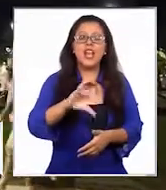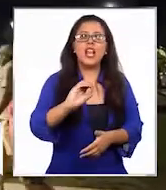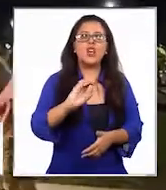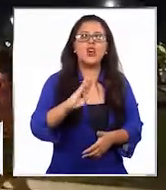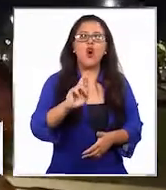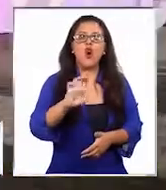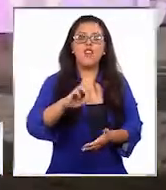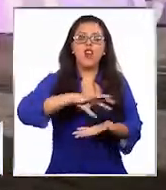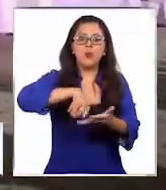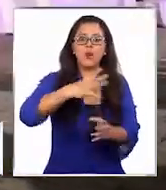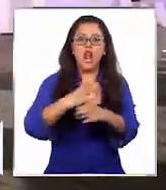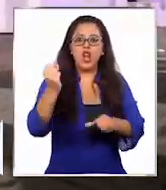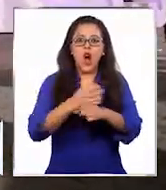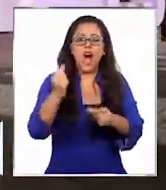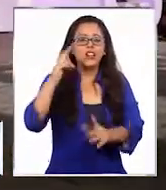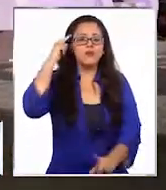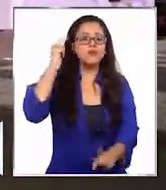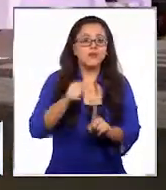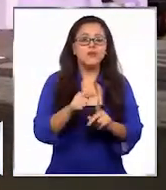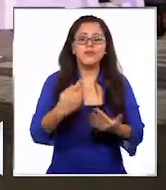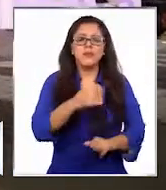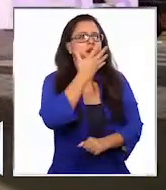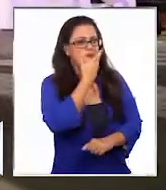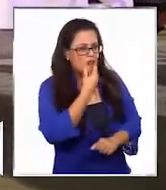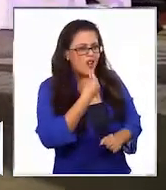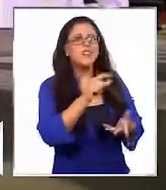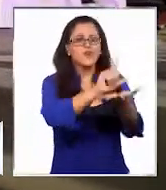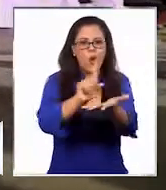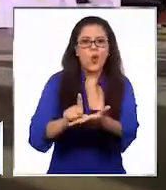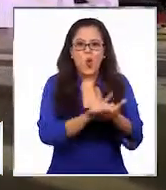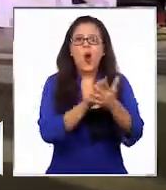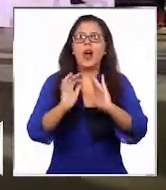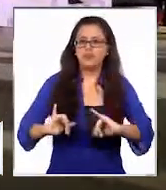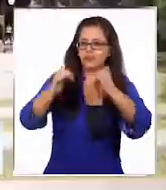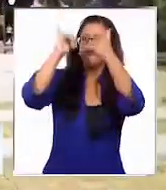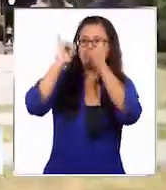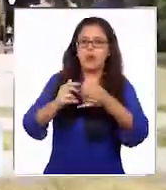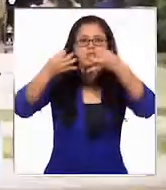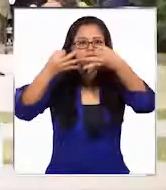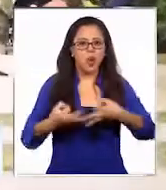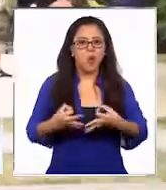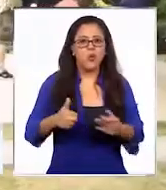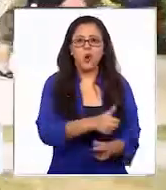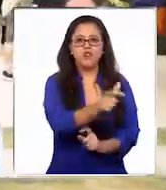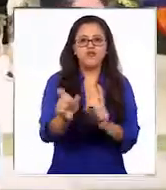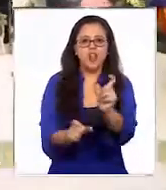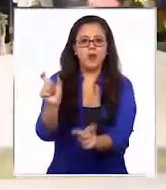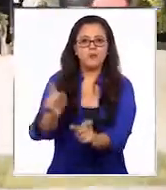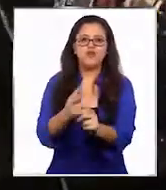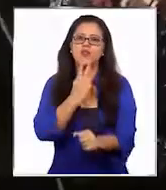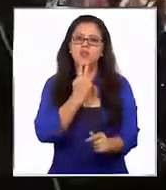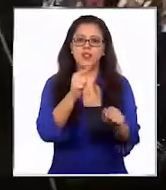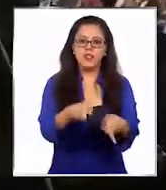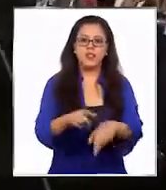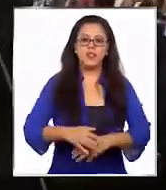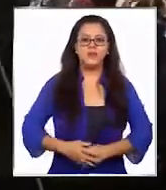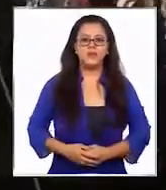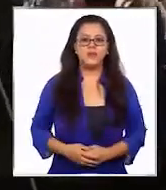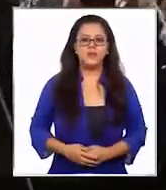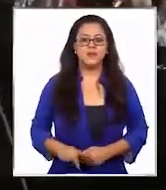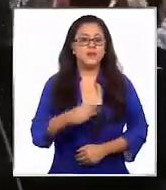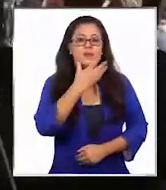de la Comuna de los Andes con el propósito de embellecer y brindar espacios de recreación más seguros a todos los andinos.